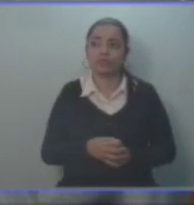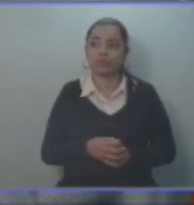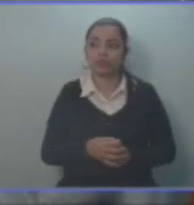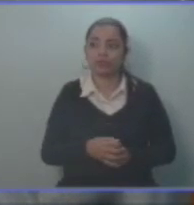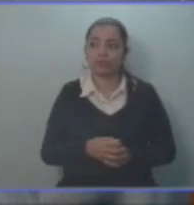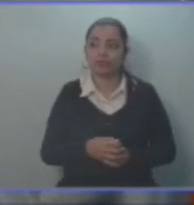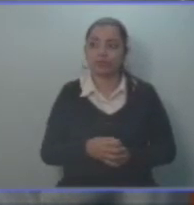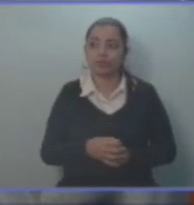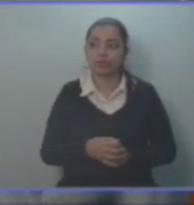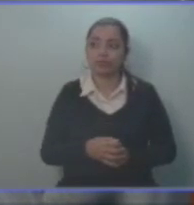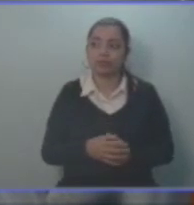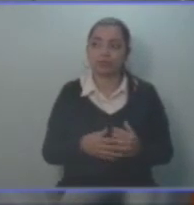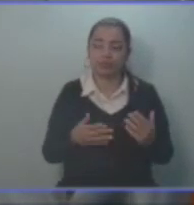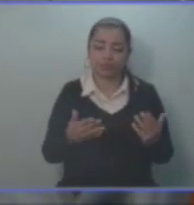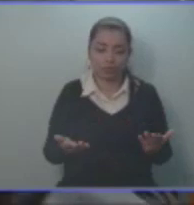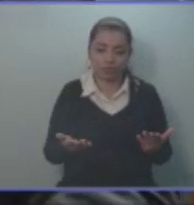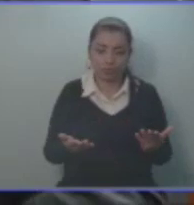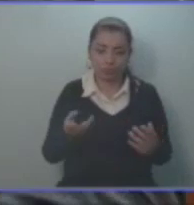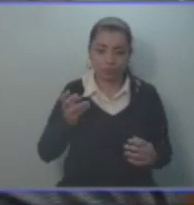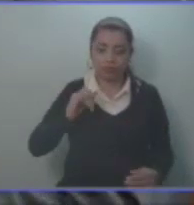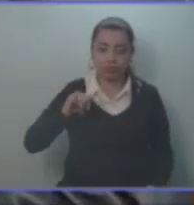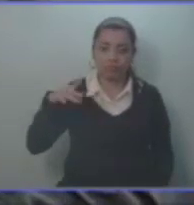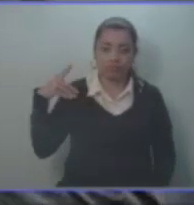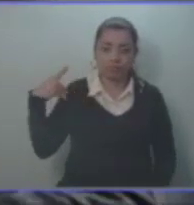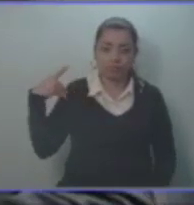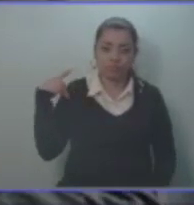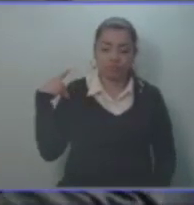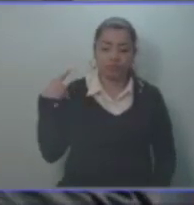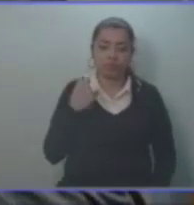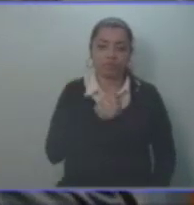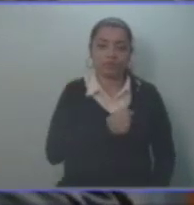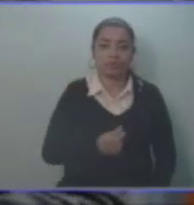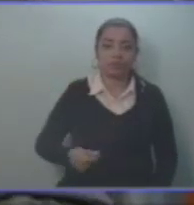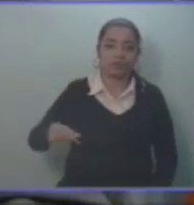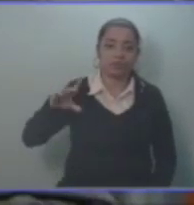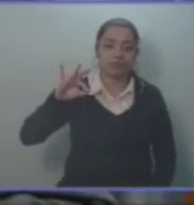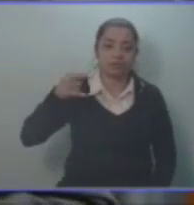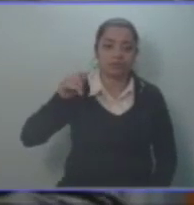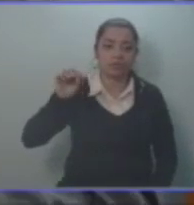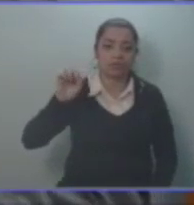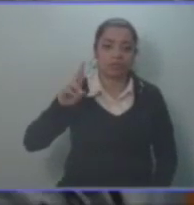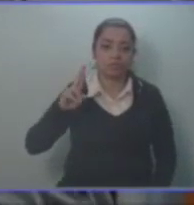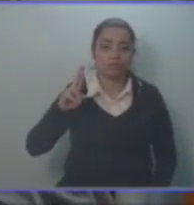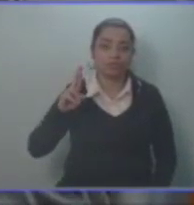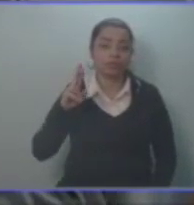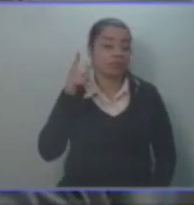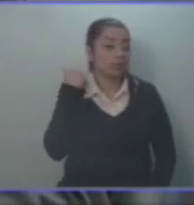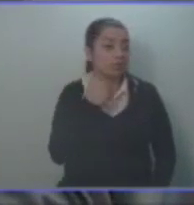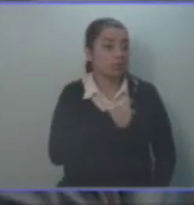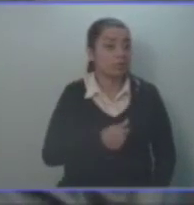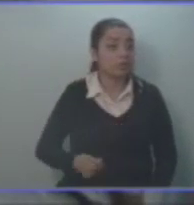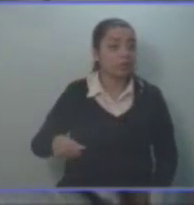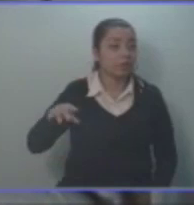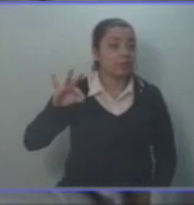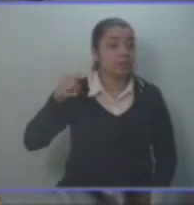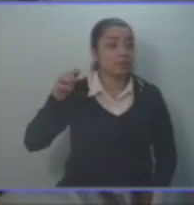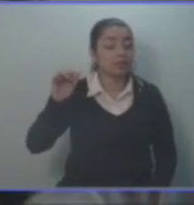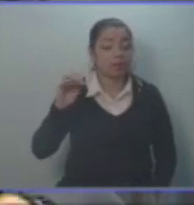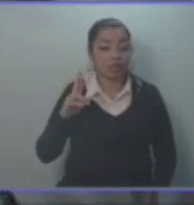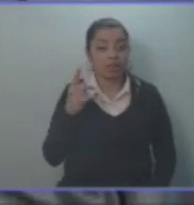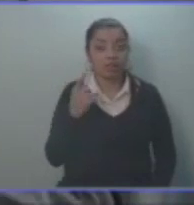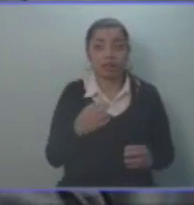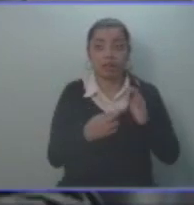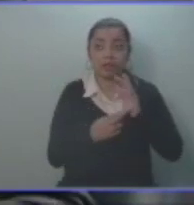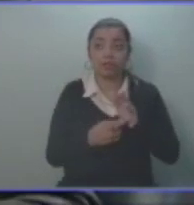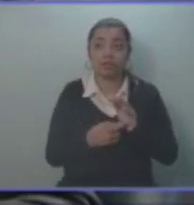Si ya la Junta Directiva dio aviso a la Fiscalía General de la República, es el Fiscal General de la República en representación